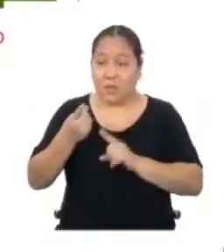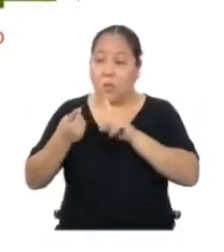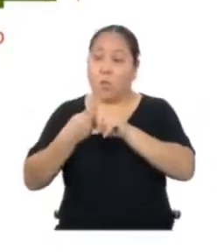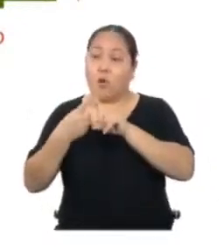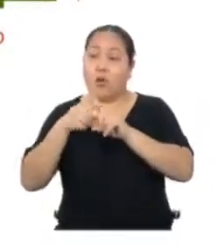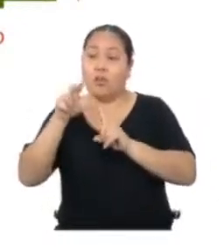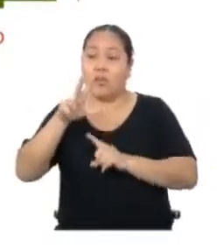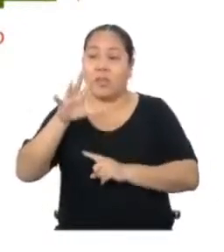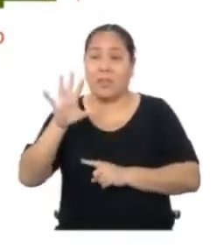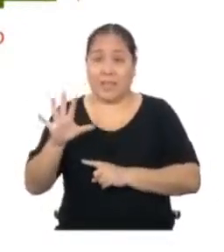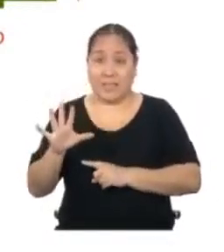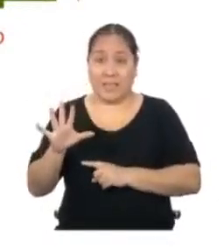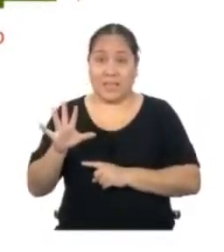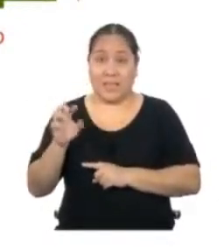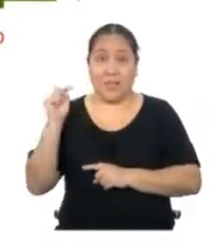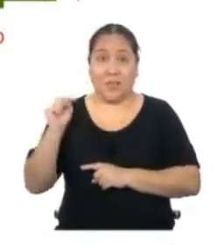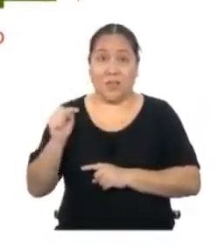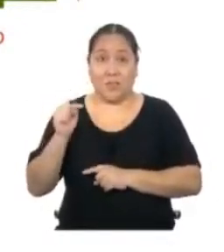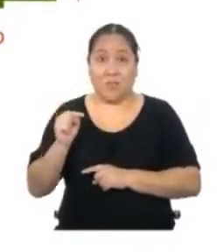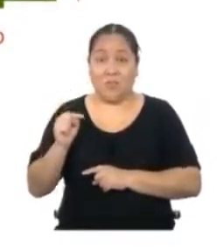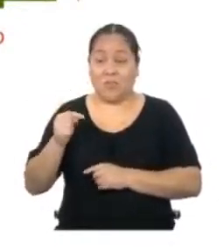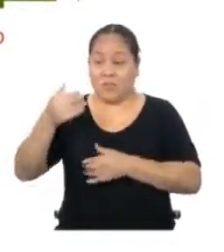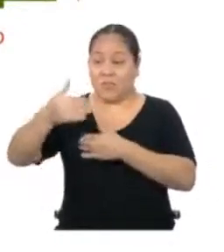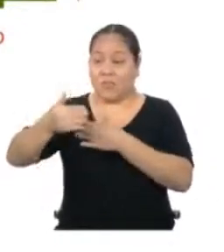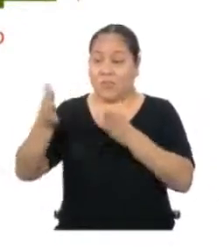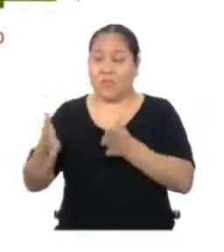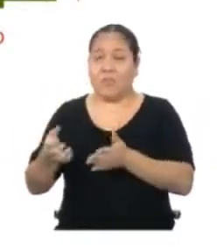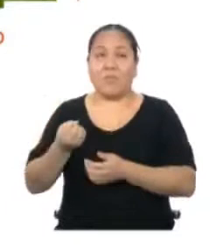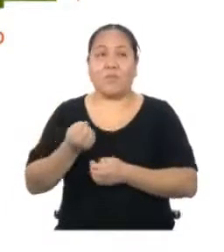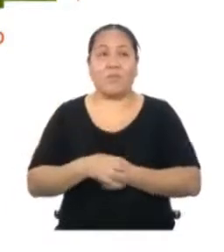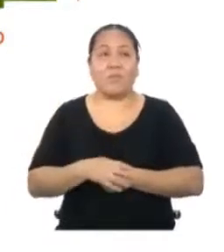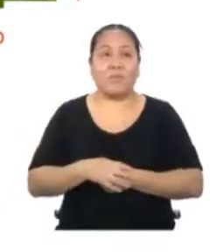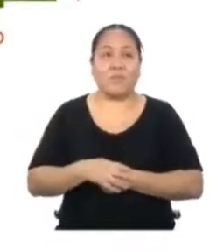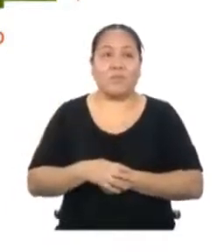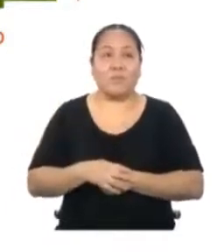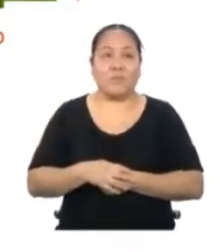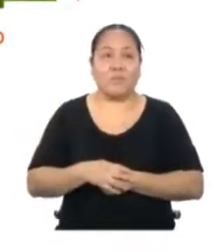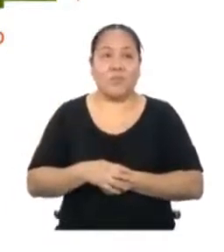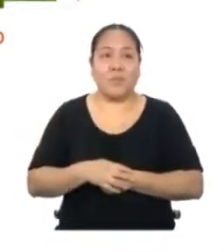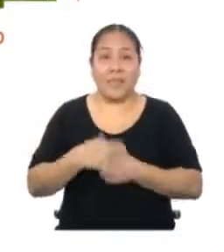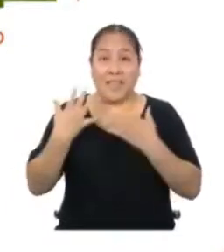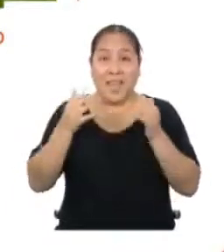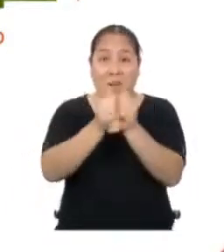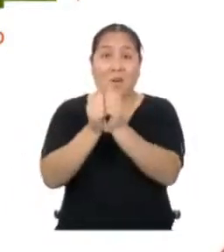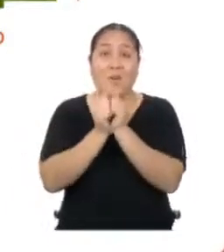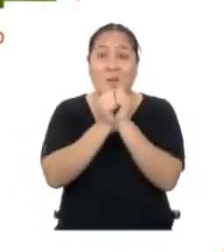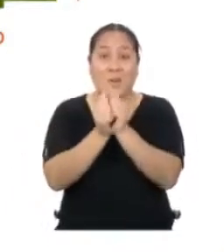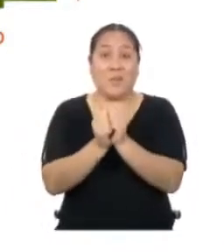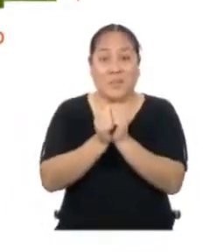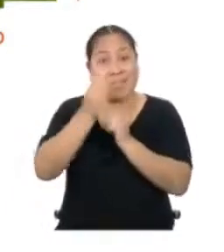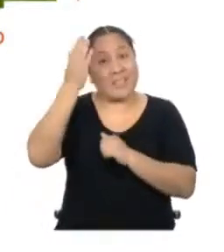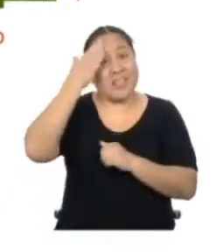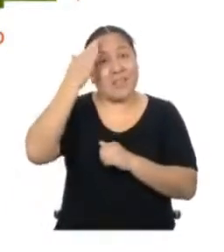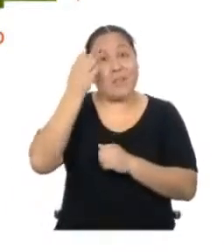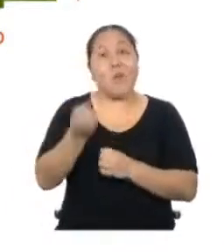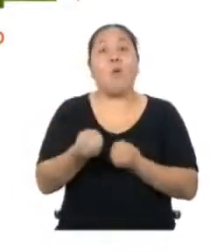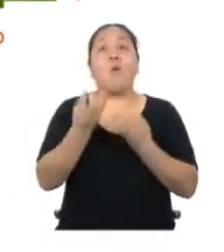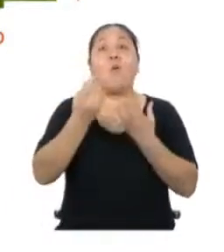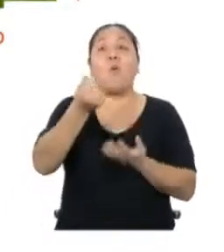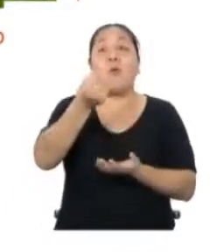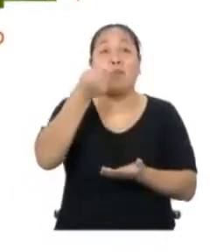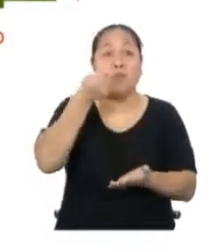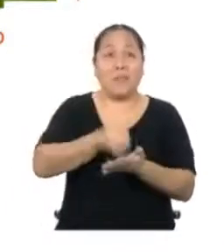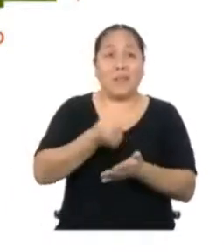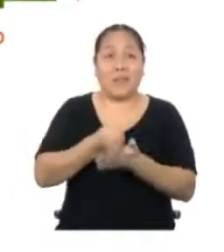Que es el valor del GRAS por metro cuadrado ¡Listo! Juntas y juntos calculamos el presupuesto Que se necesita para